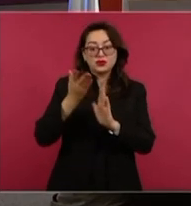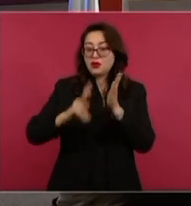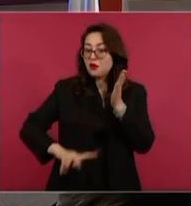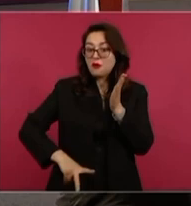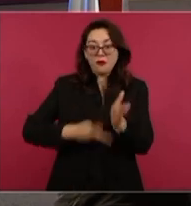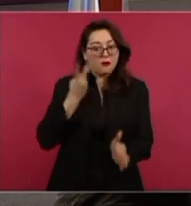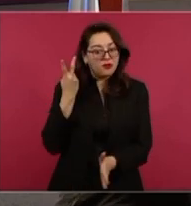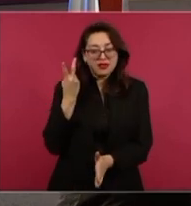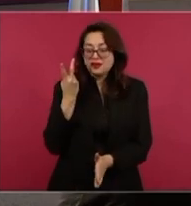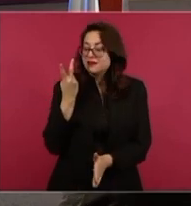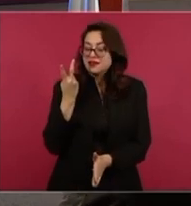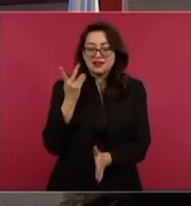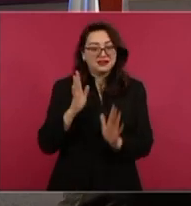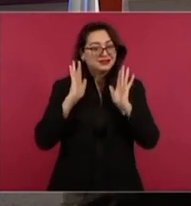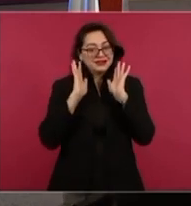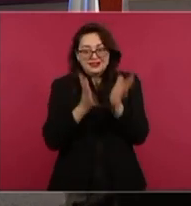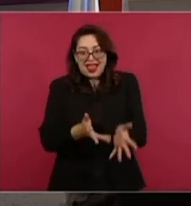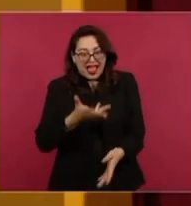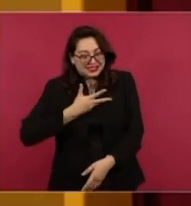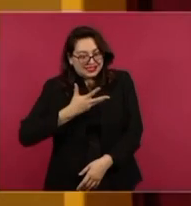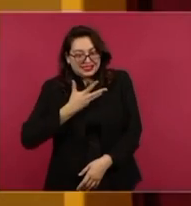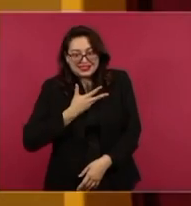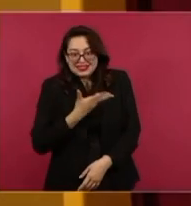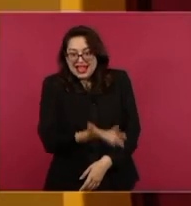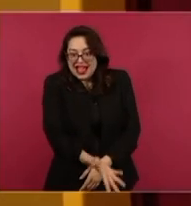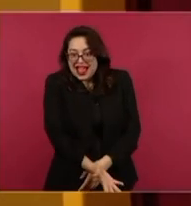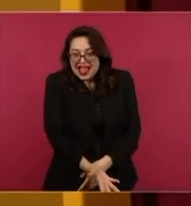ningún tramo,